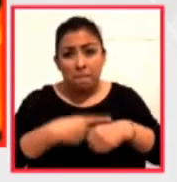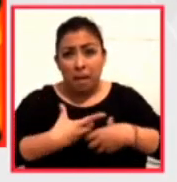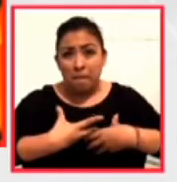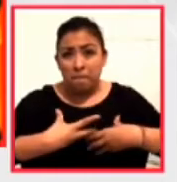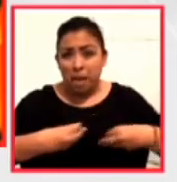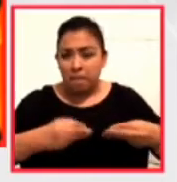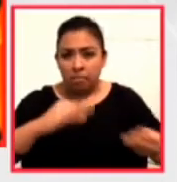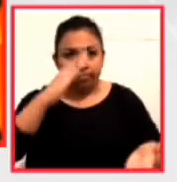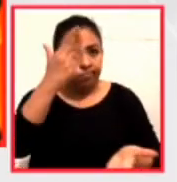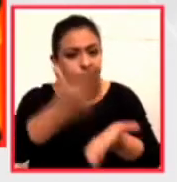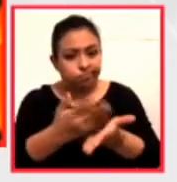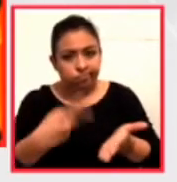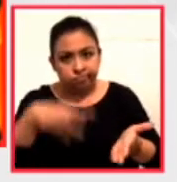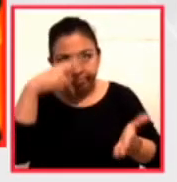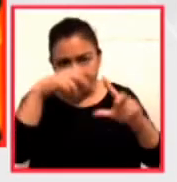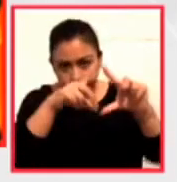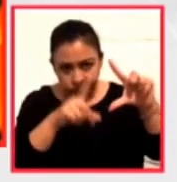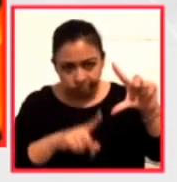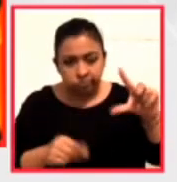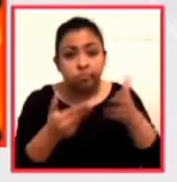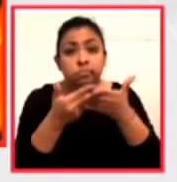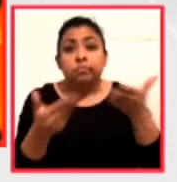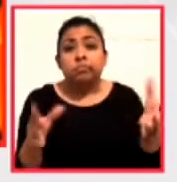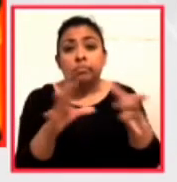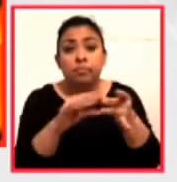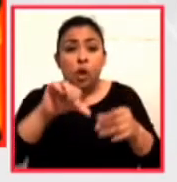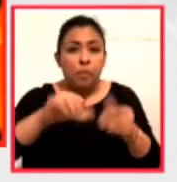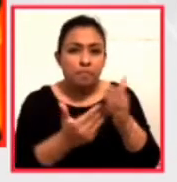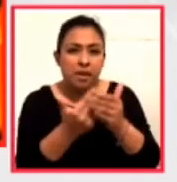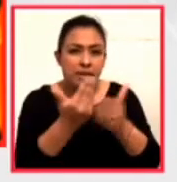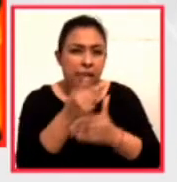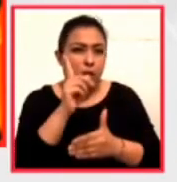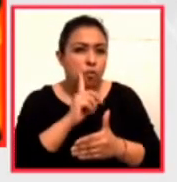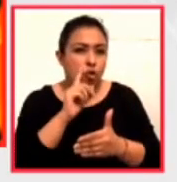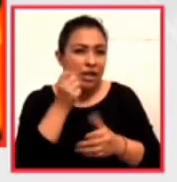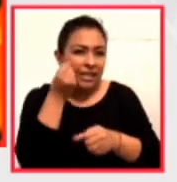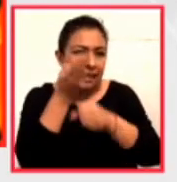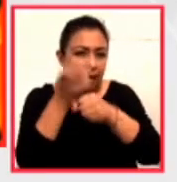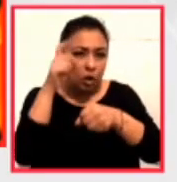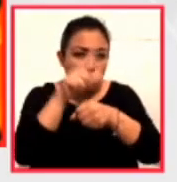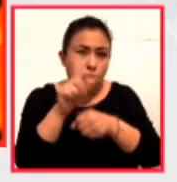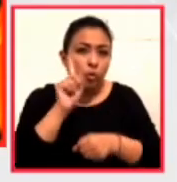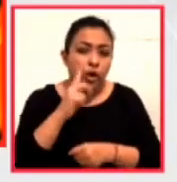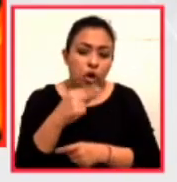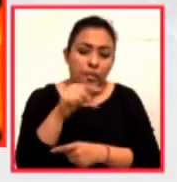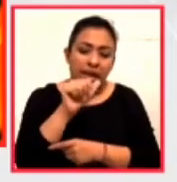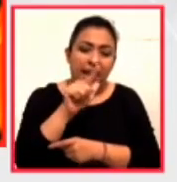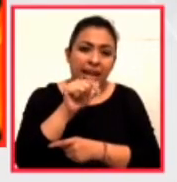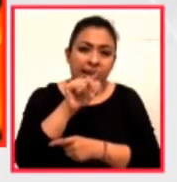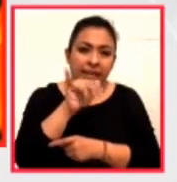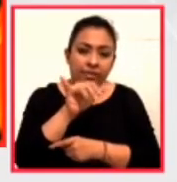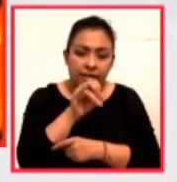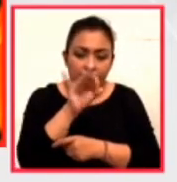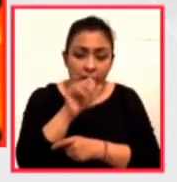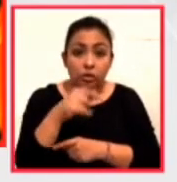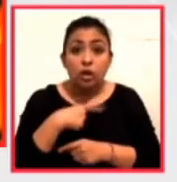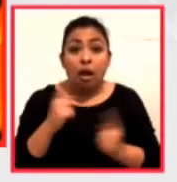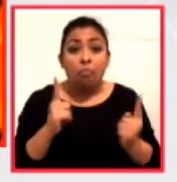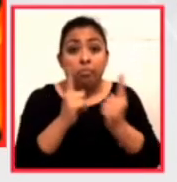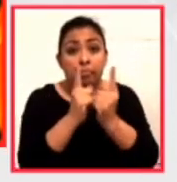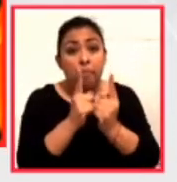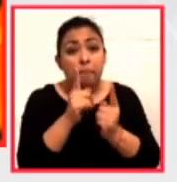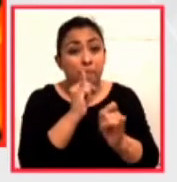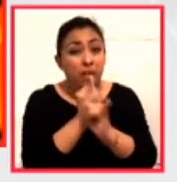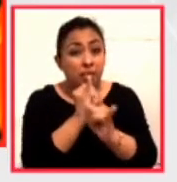en México. Y les platico por lo pronto que esta mañana la secretaria de Cultura, Alejandra Frausto, participó en el primer encuentro virtual con ministros de